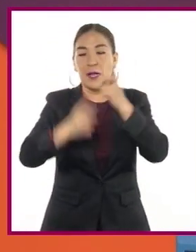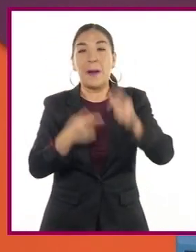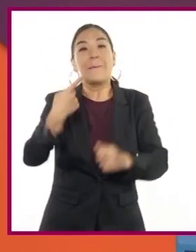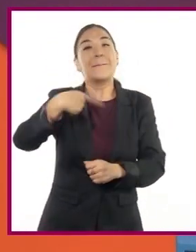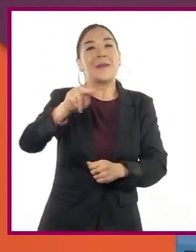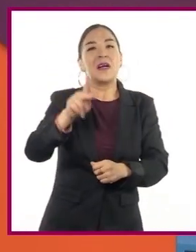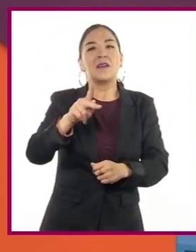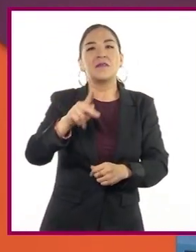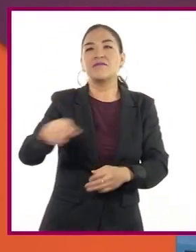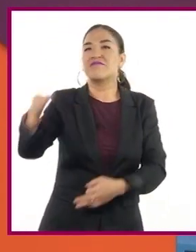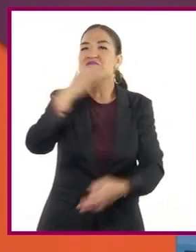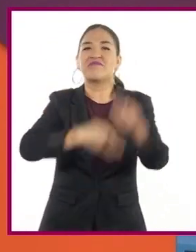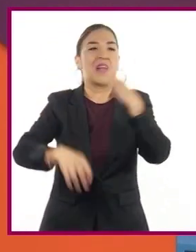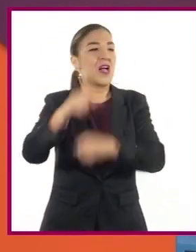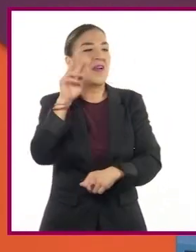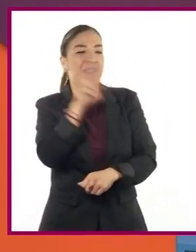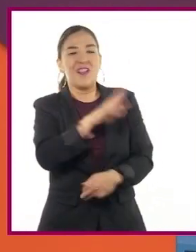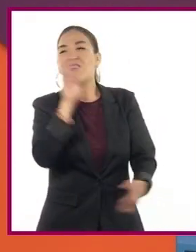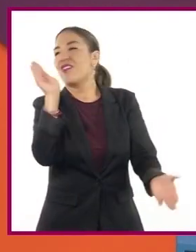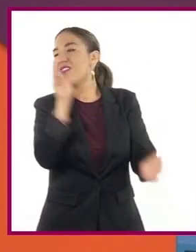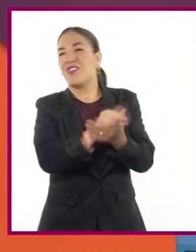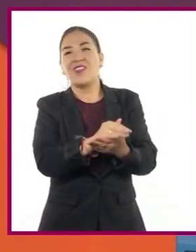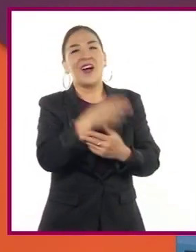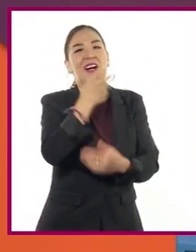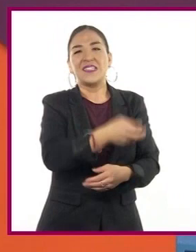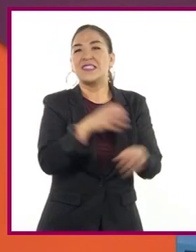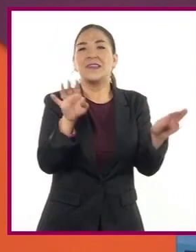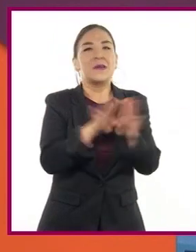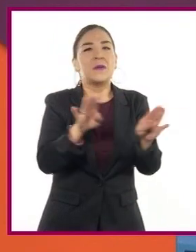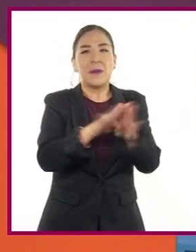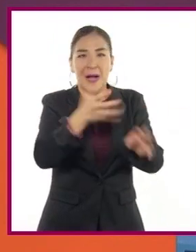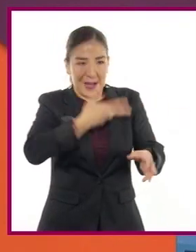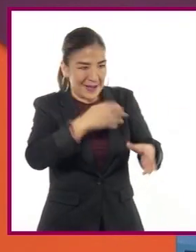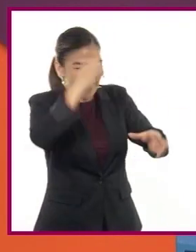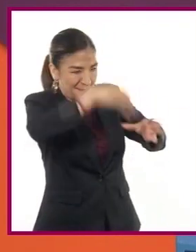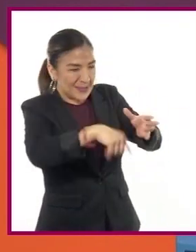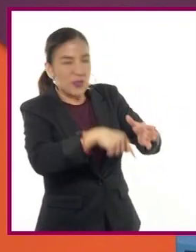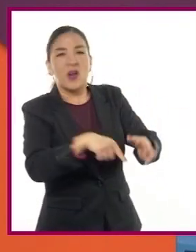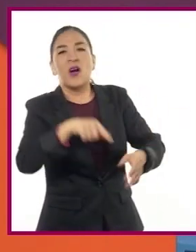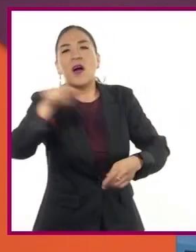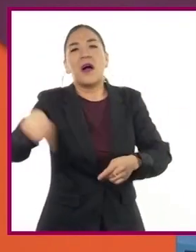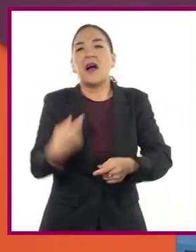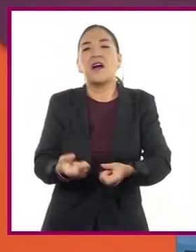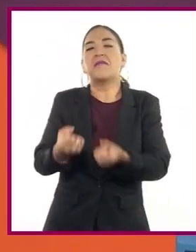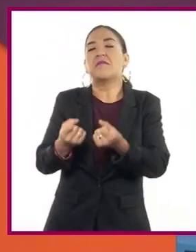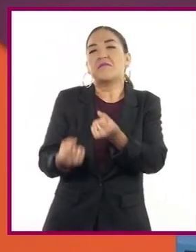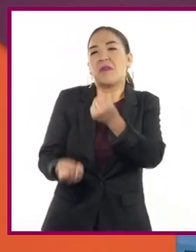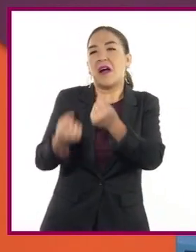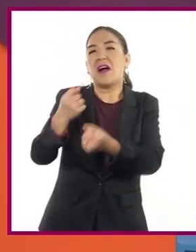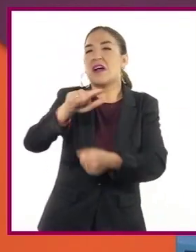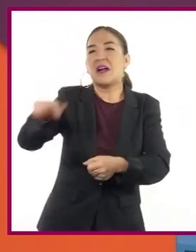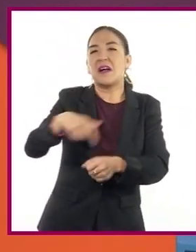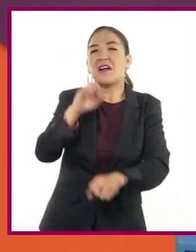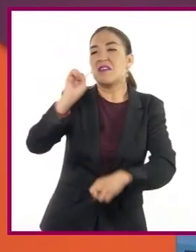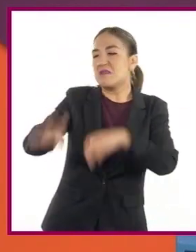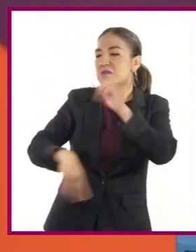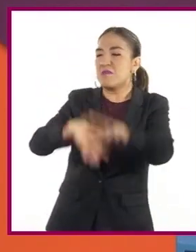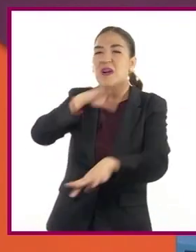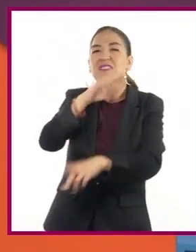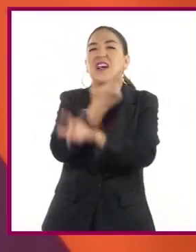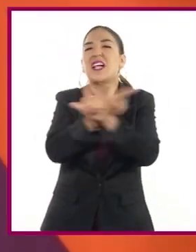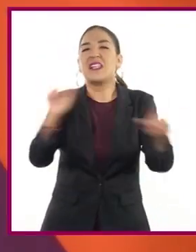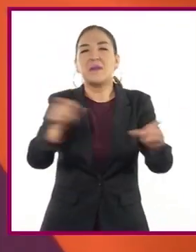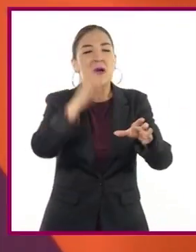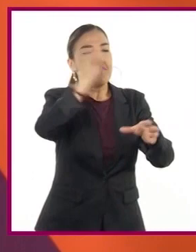parece que todos la ignoran, pues aunque hay contenedores, tiran la basura sin realizar una clasificación.